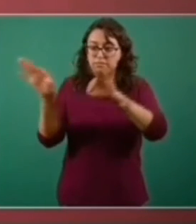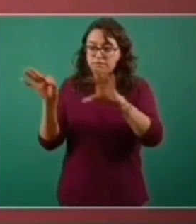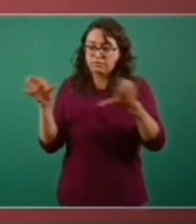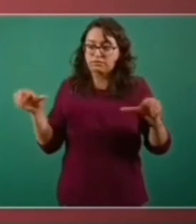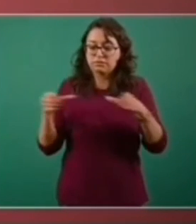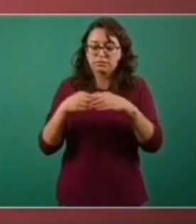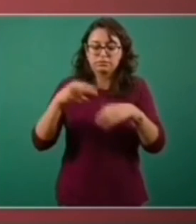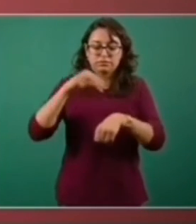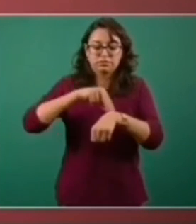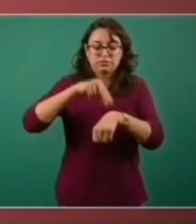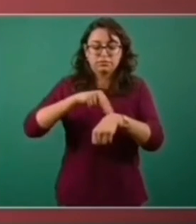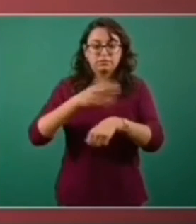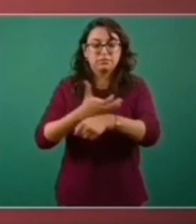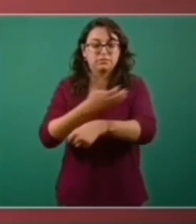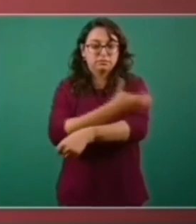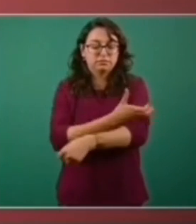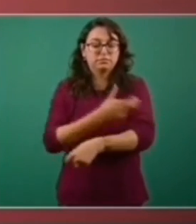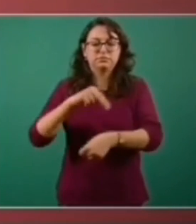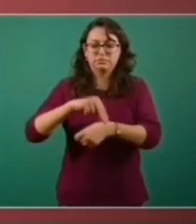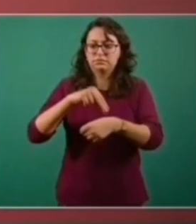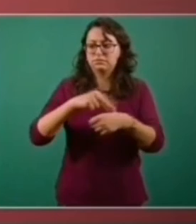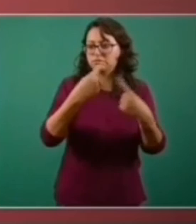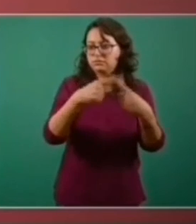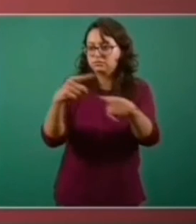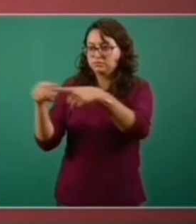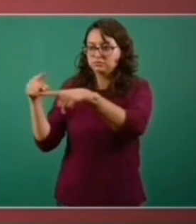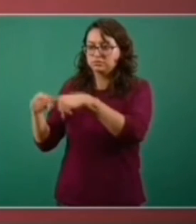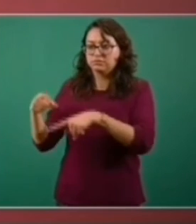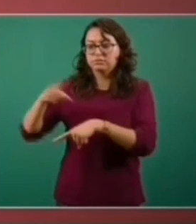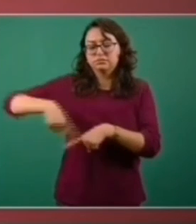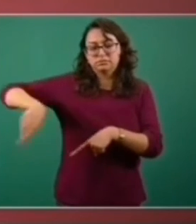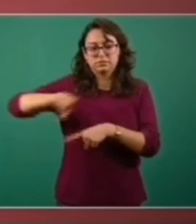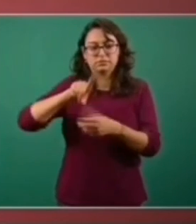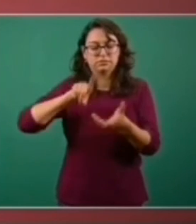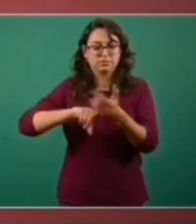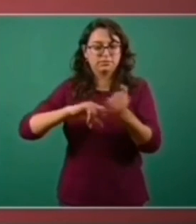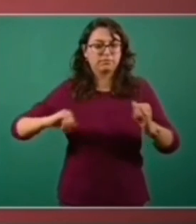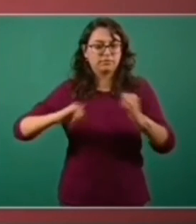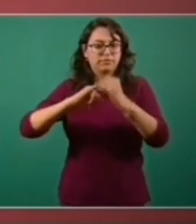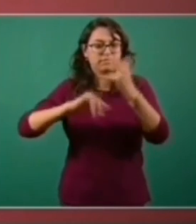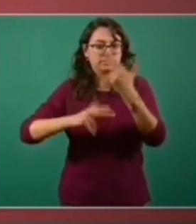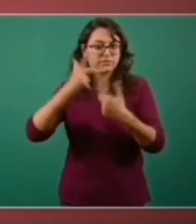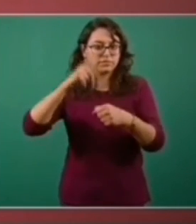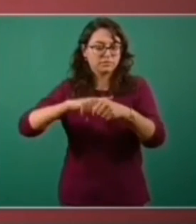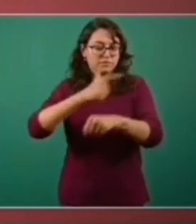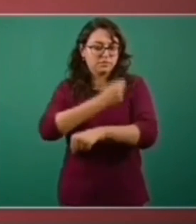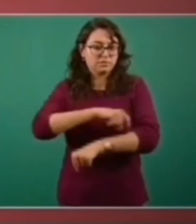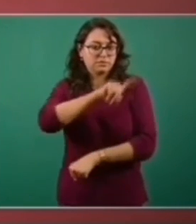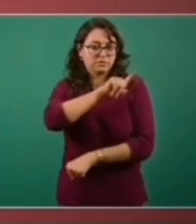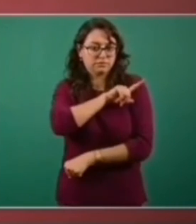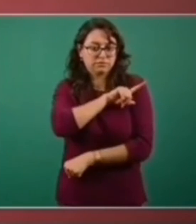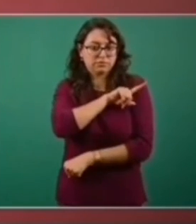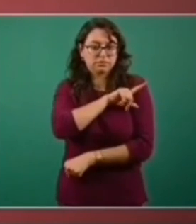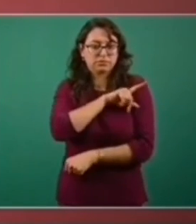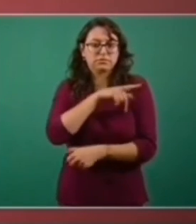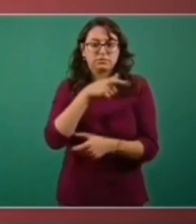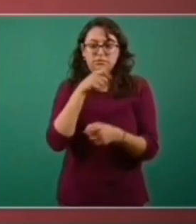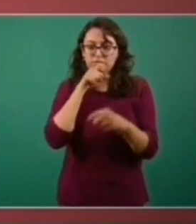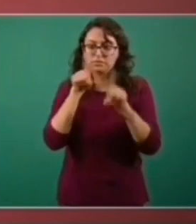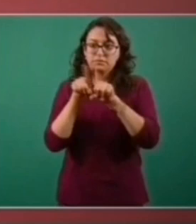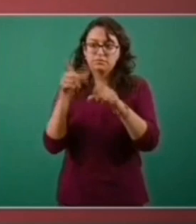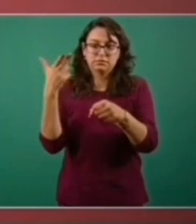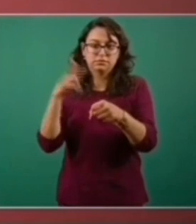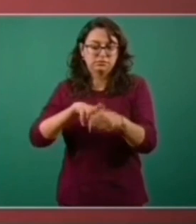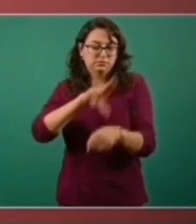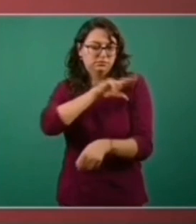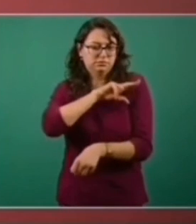conformado por varios colegas que mayormente vienen de los institutos nacionales de salud y de los hospitales